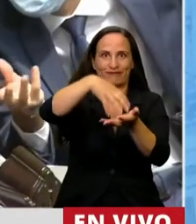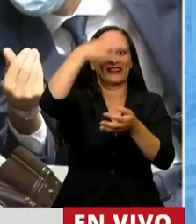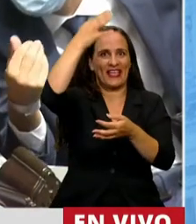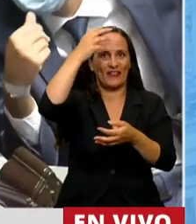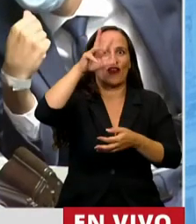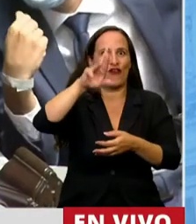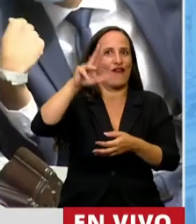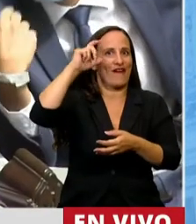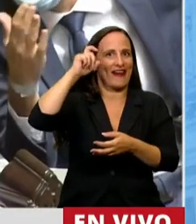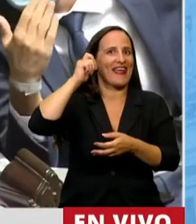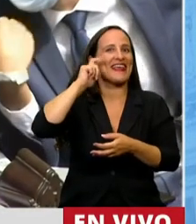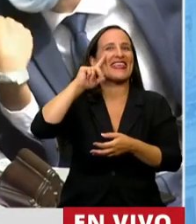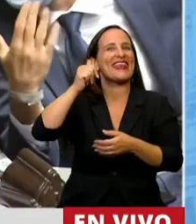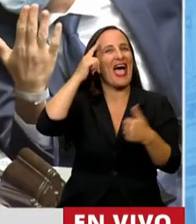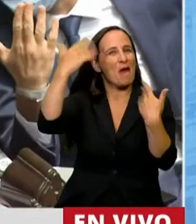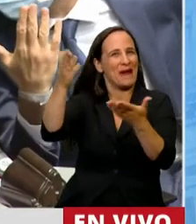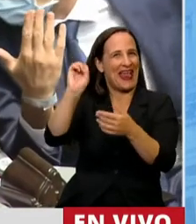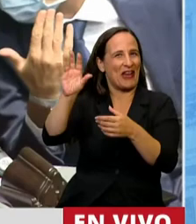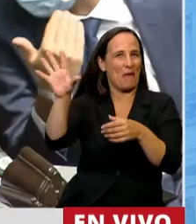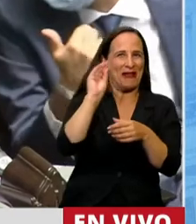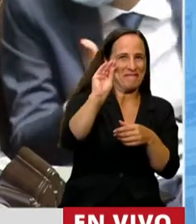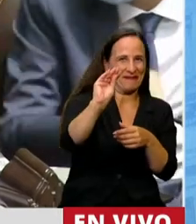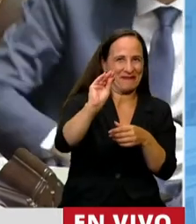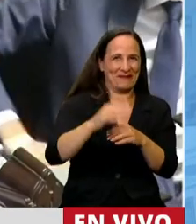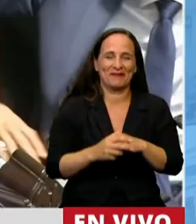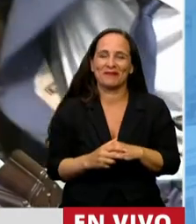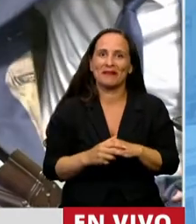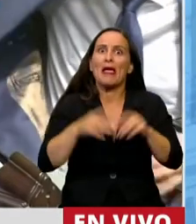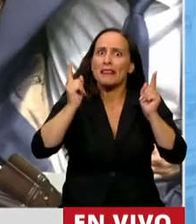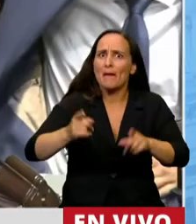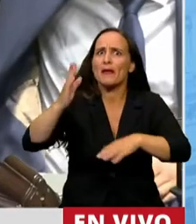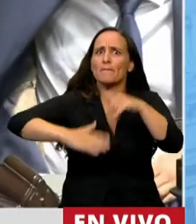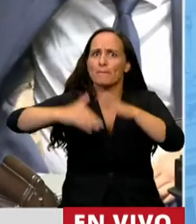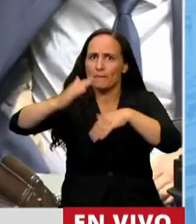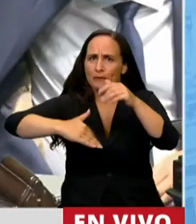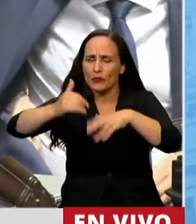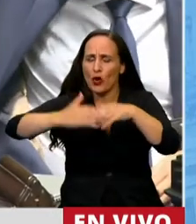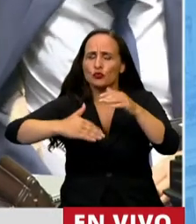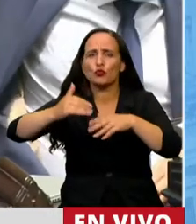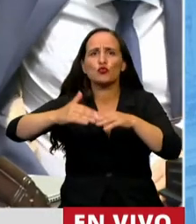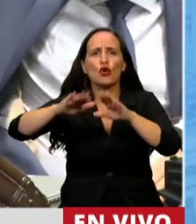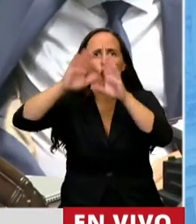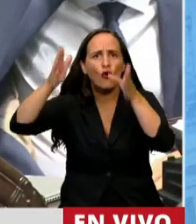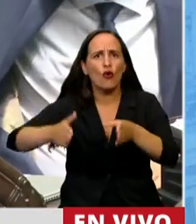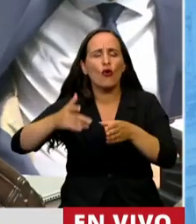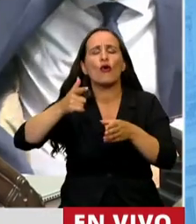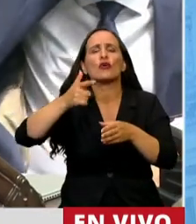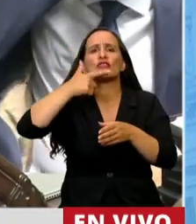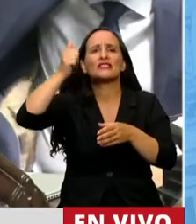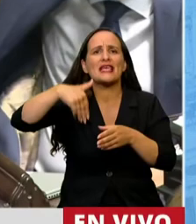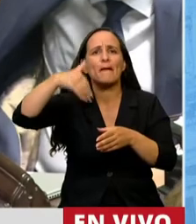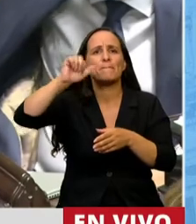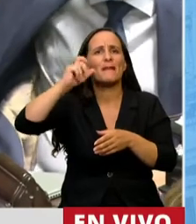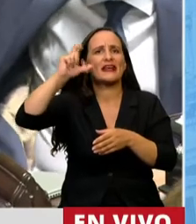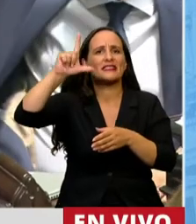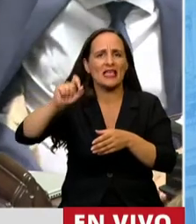nombrado en su homenaje. Además, construyó el Templo de San Marcelo y la